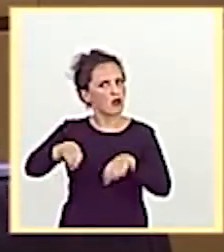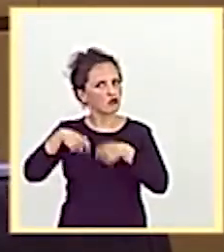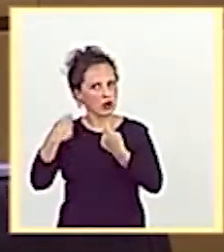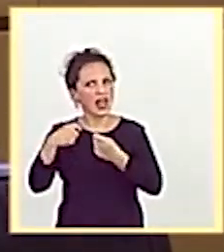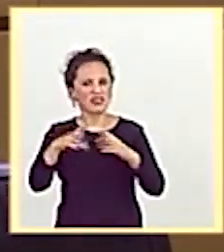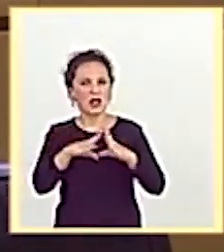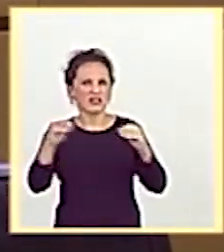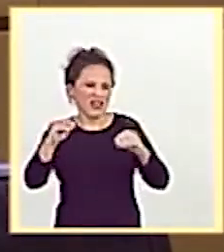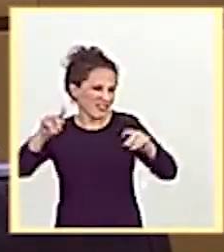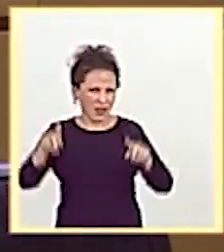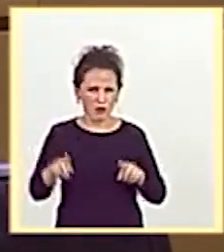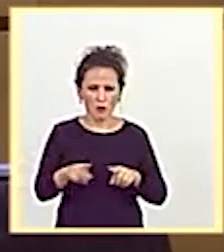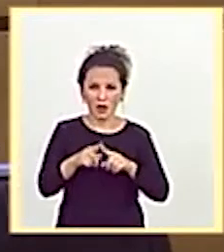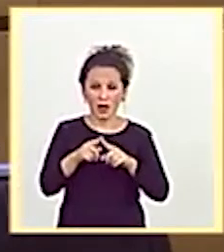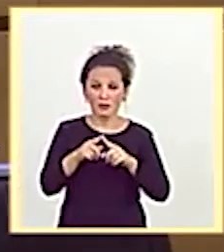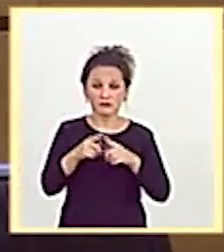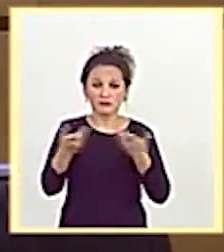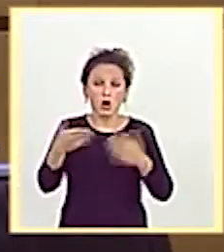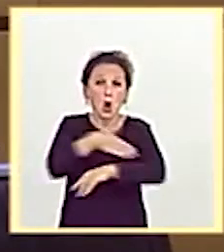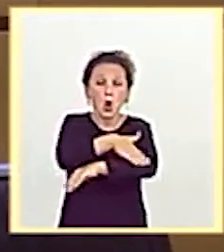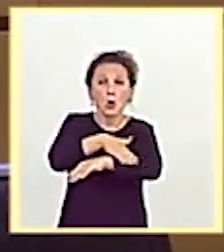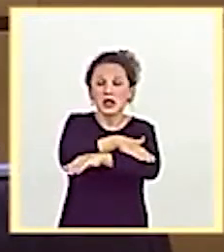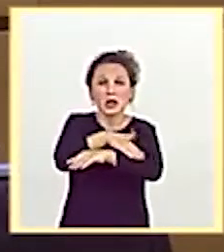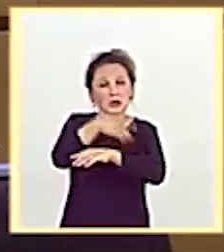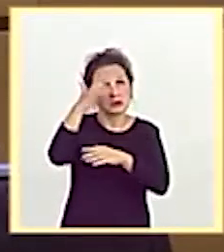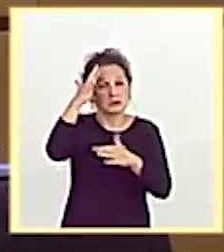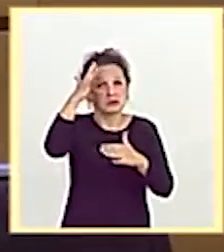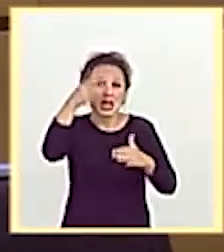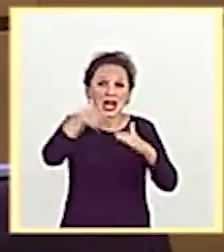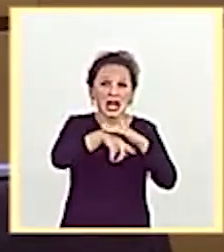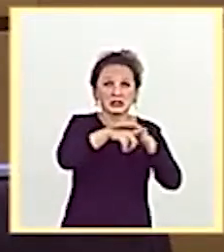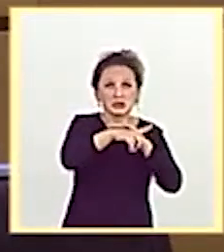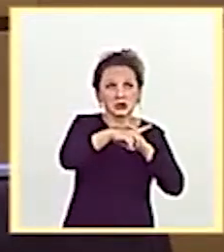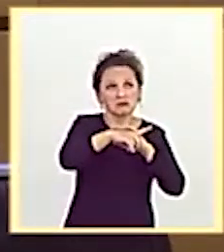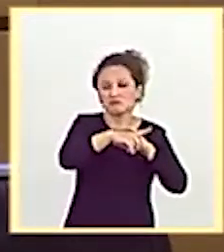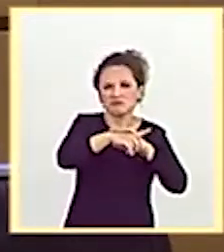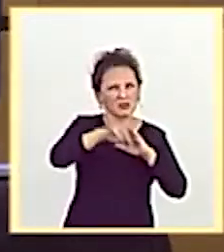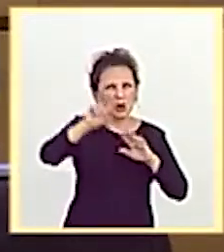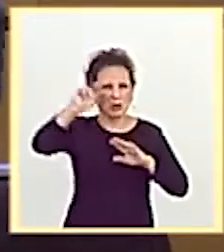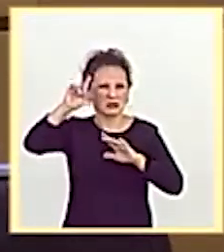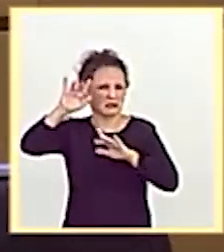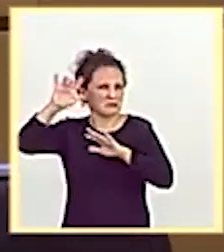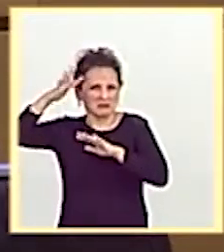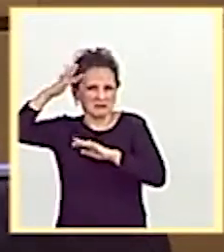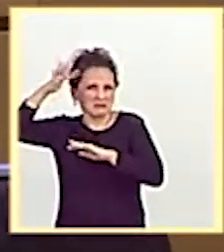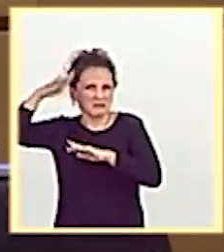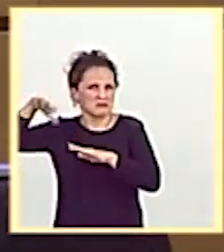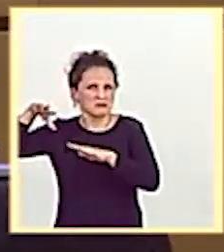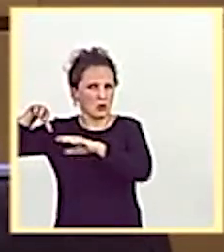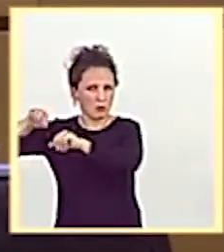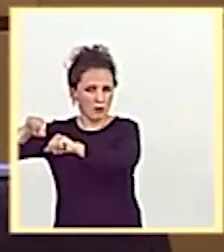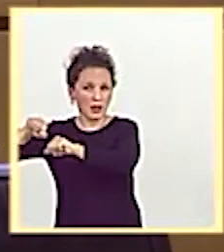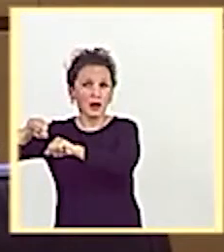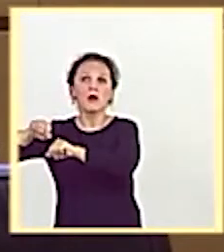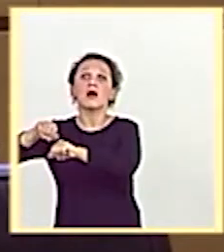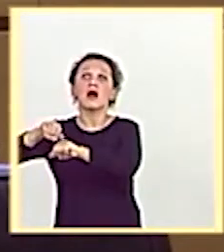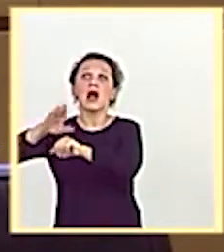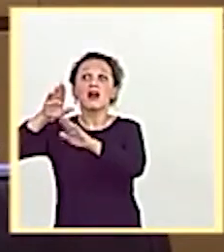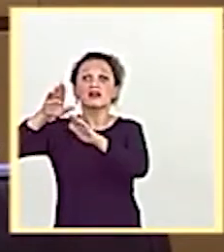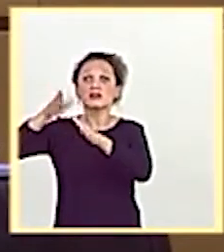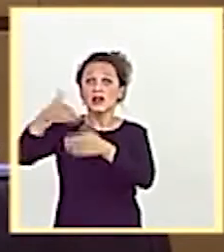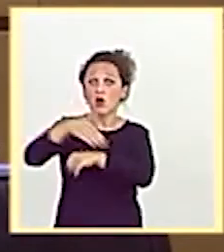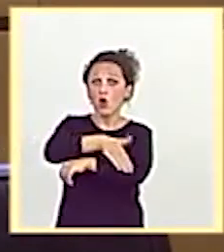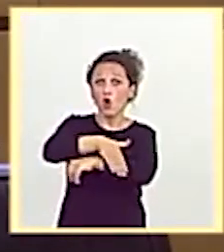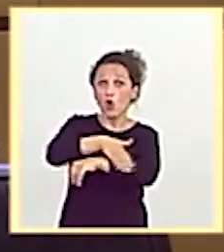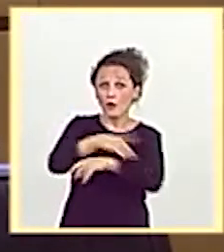Andalucía está en sus cosas, no está en la gestión. Y en este sentido, lo primero que hace el Gobierno de Andalucía es satisfacer